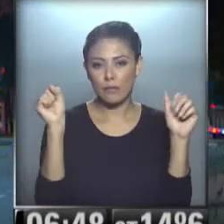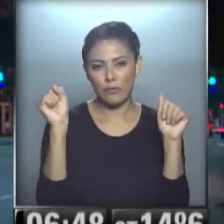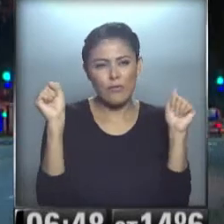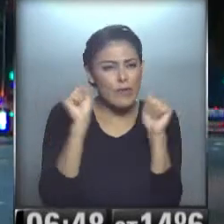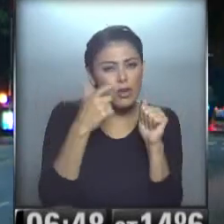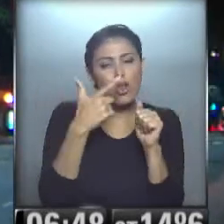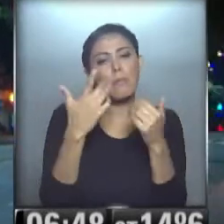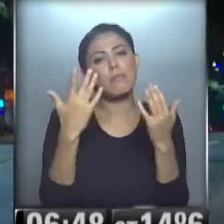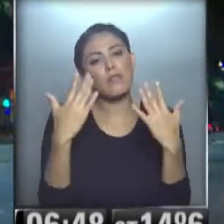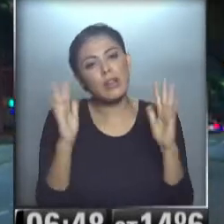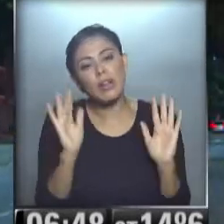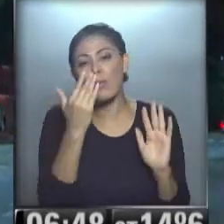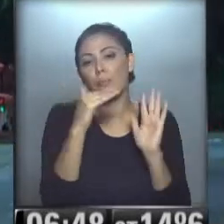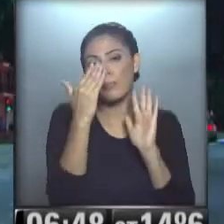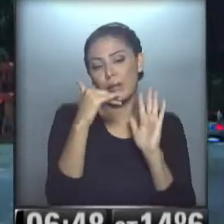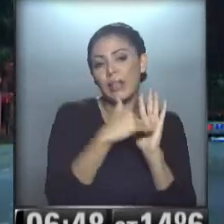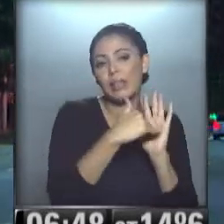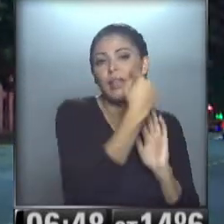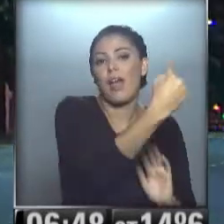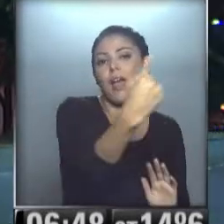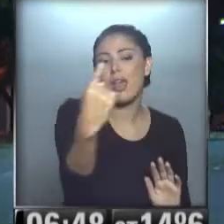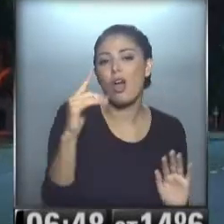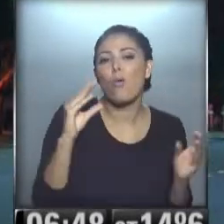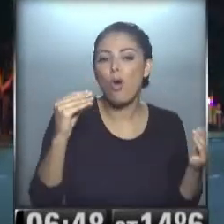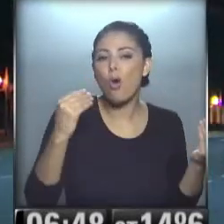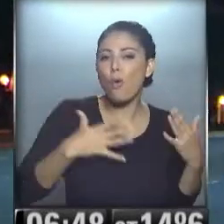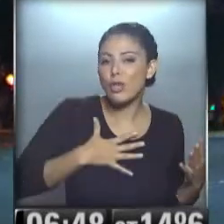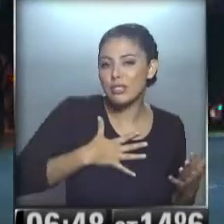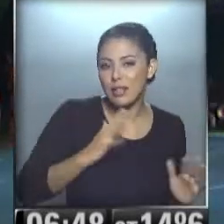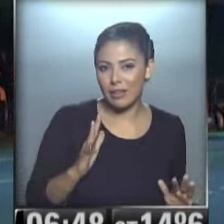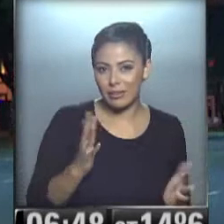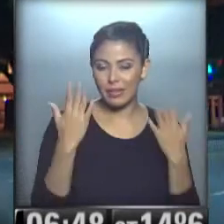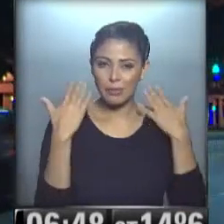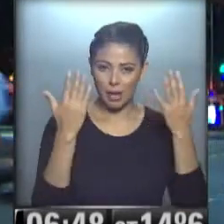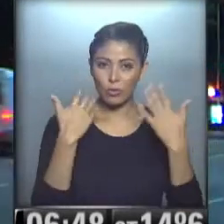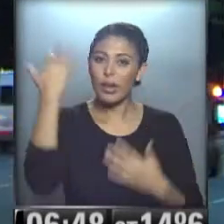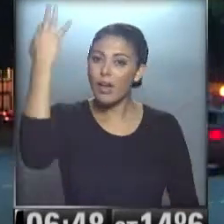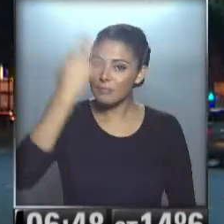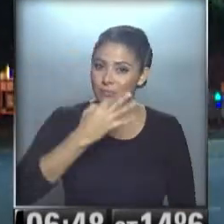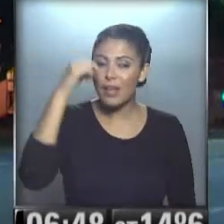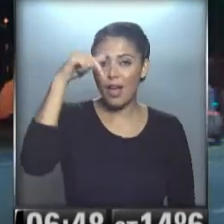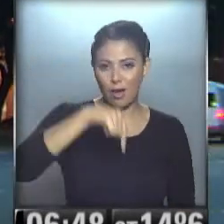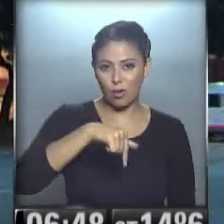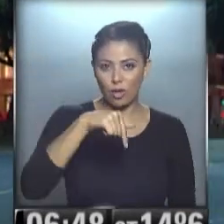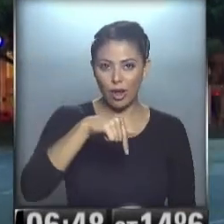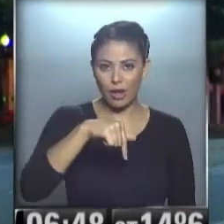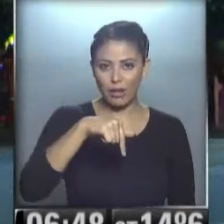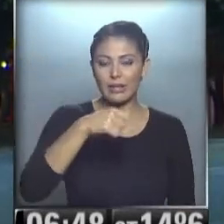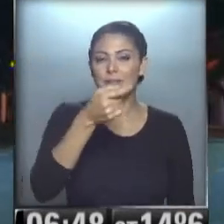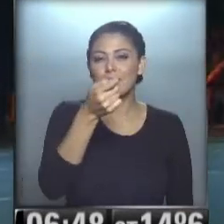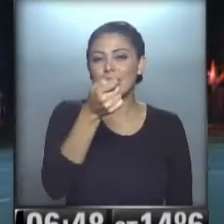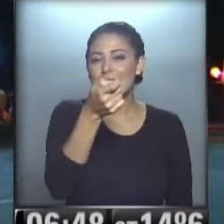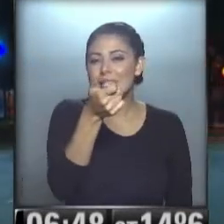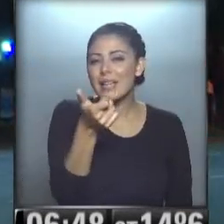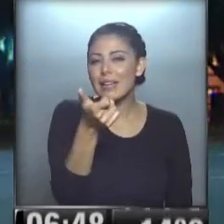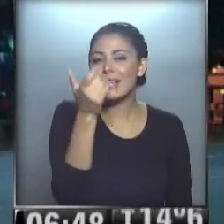frío... ...después cada uno se pone de acuerdo al termostato de cada uno... ...la temperatura real actual en este momento... ...casi